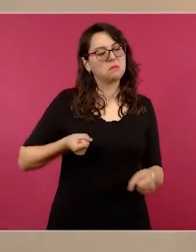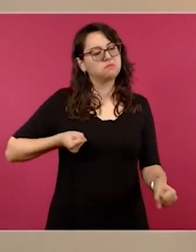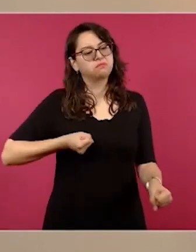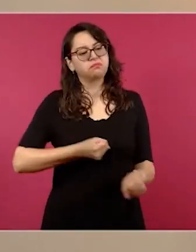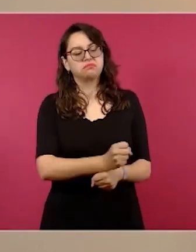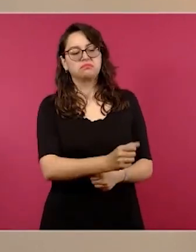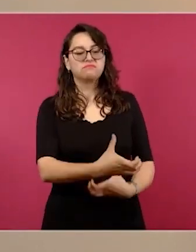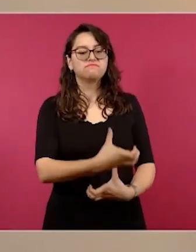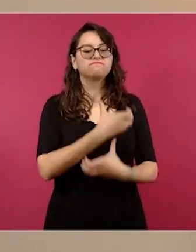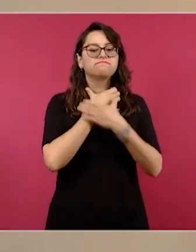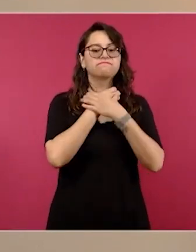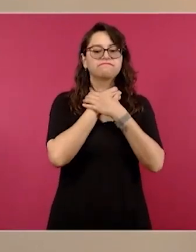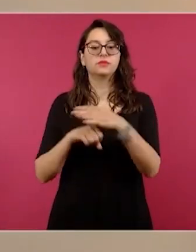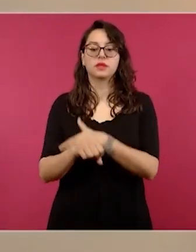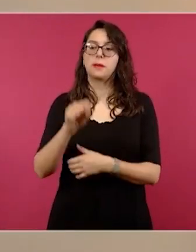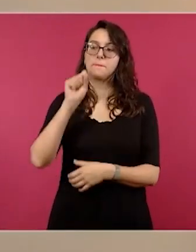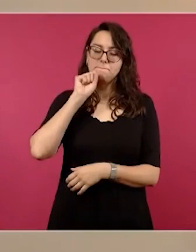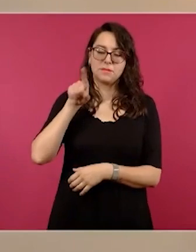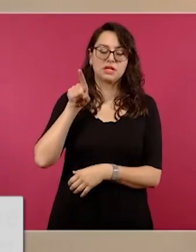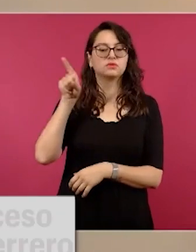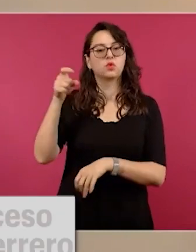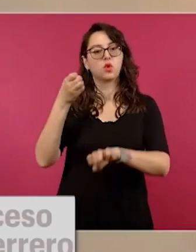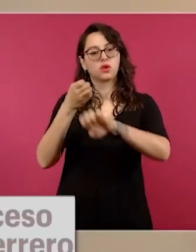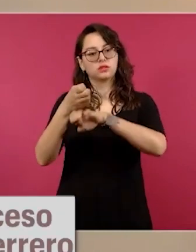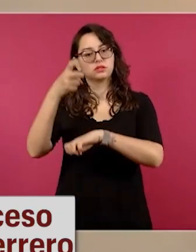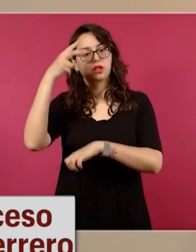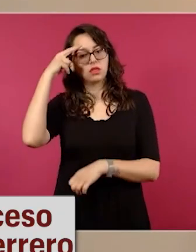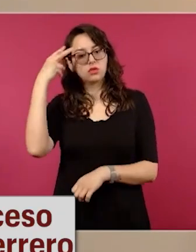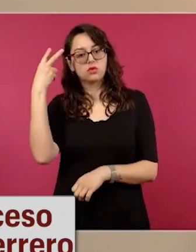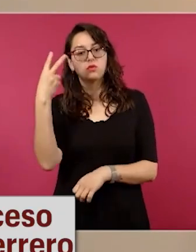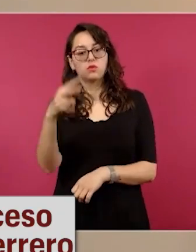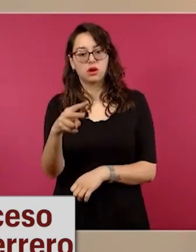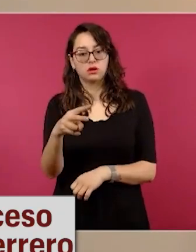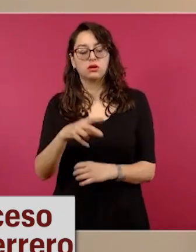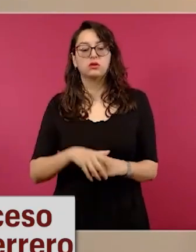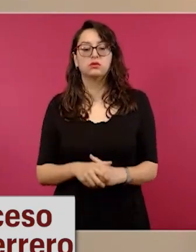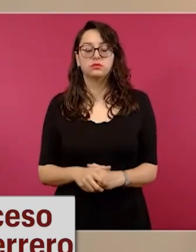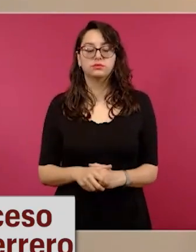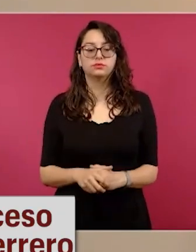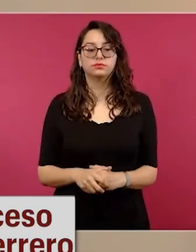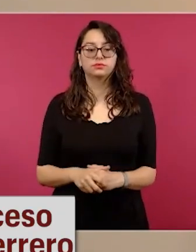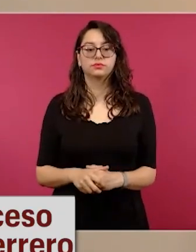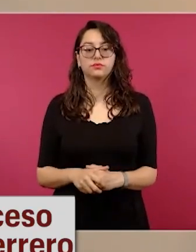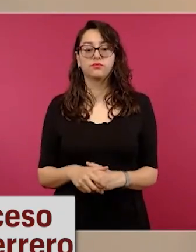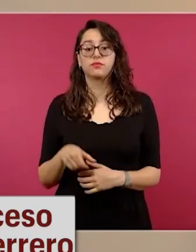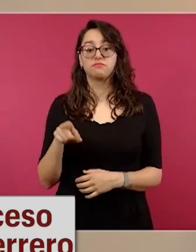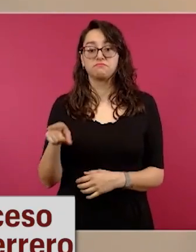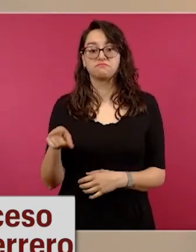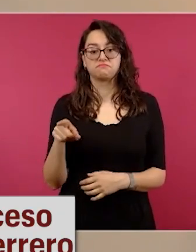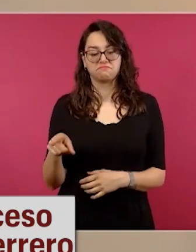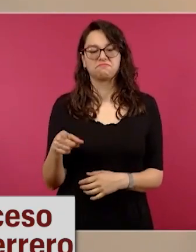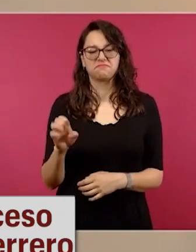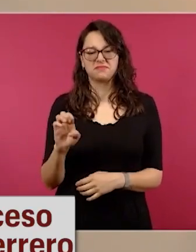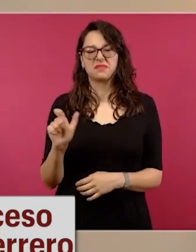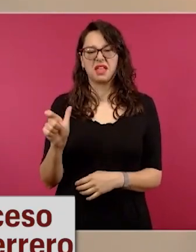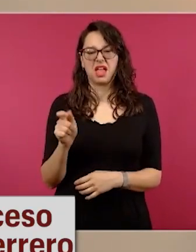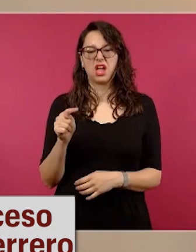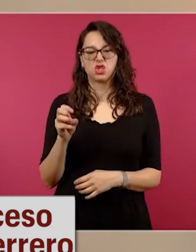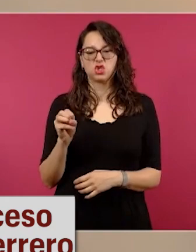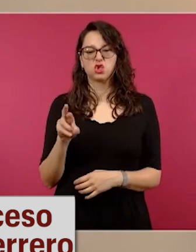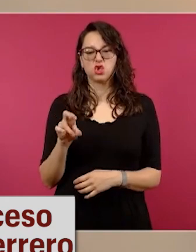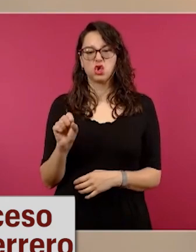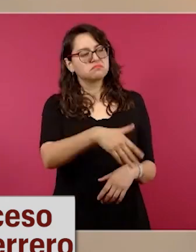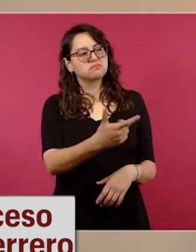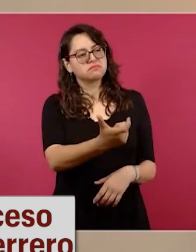marzo la Fiscalía General de la República abrió la carpeta de investigación y ejerció la facultad de atracción de una carpeta iniciada por la Fiscalía General